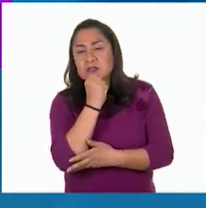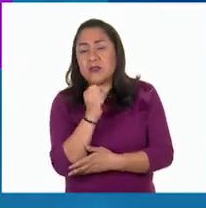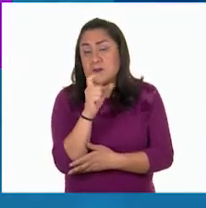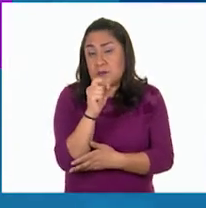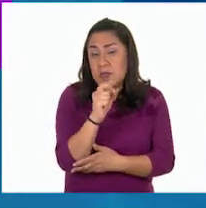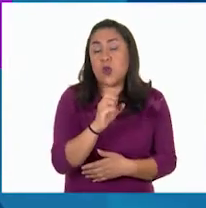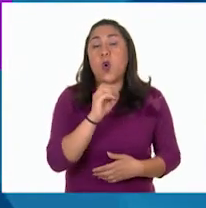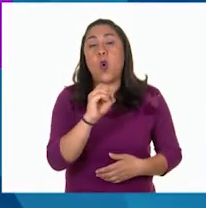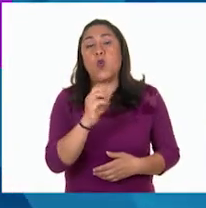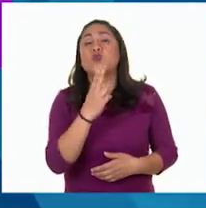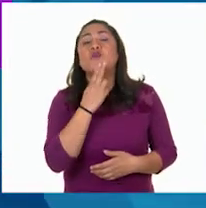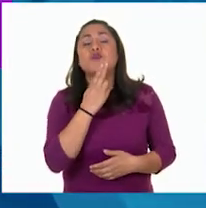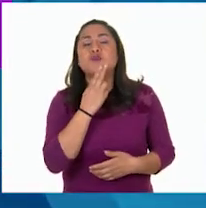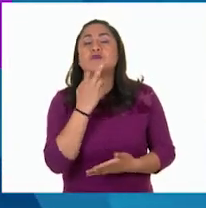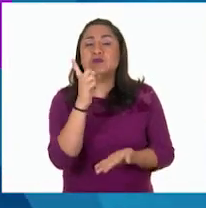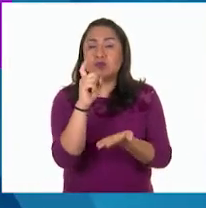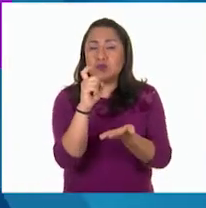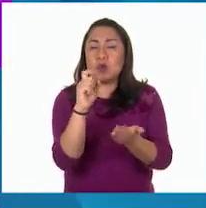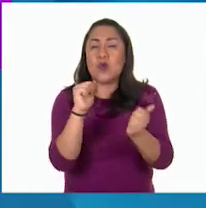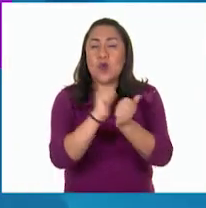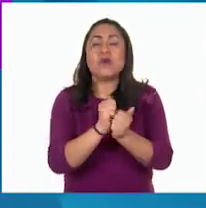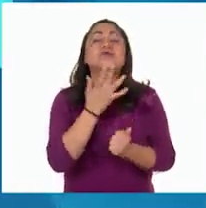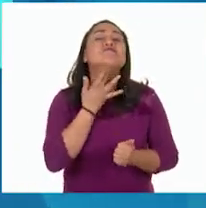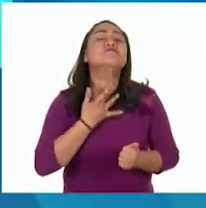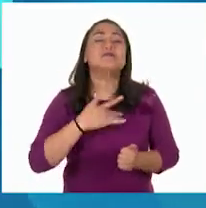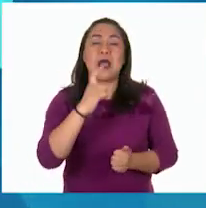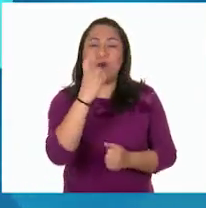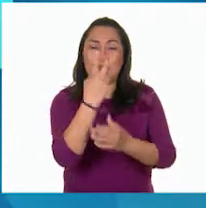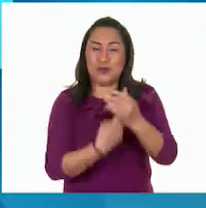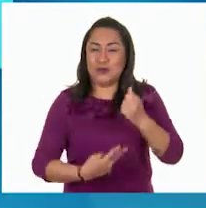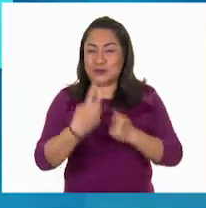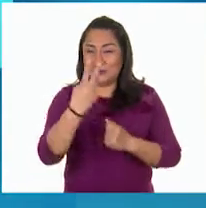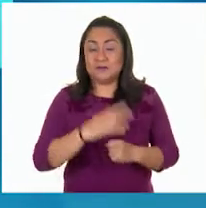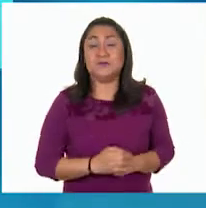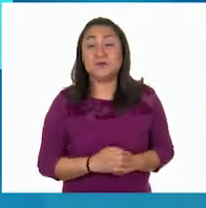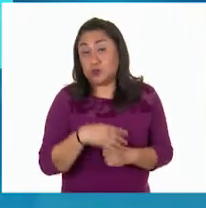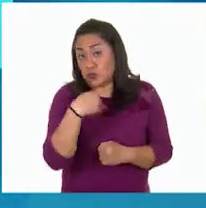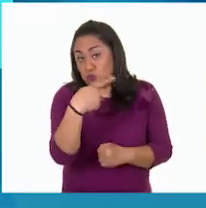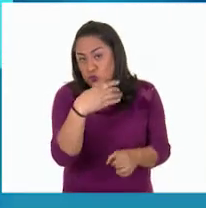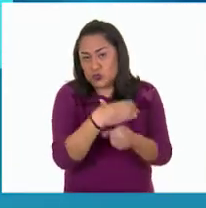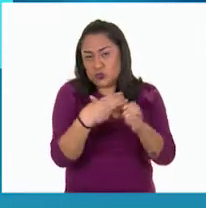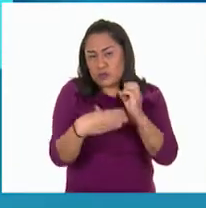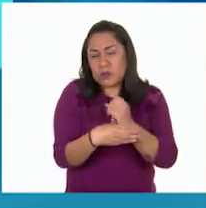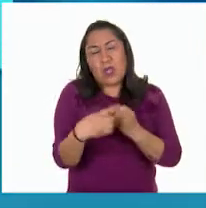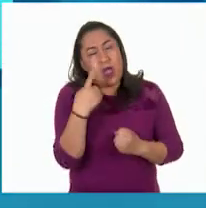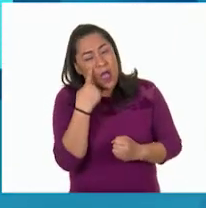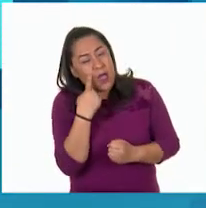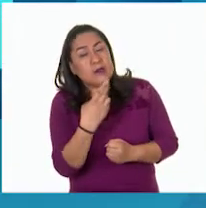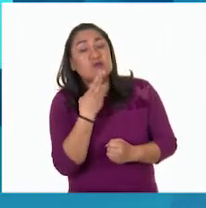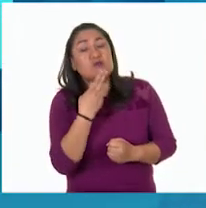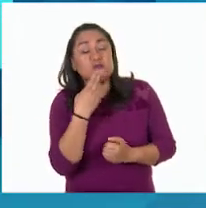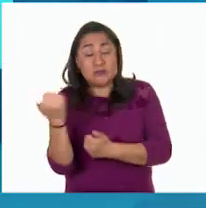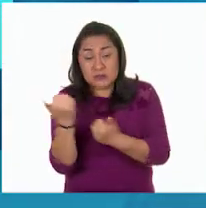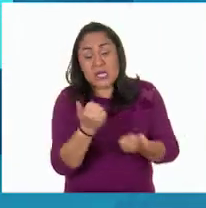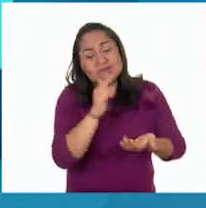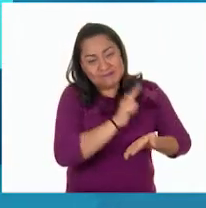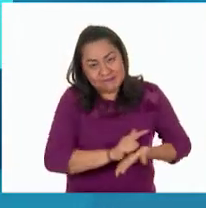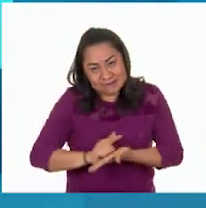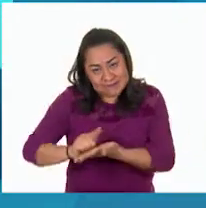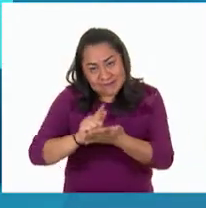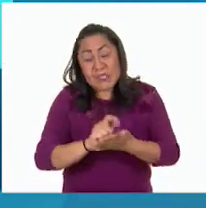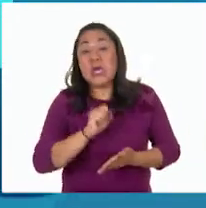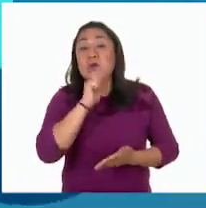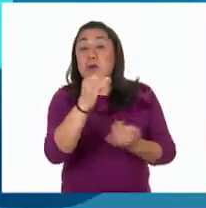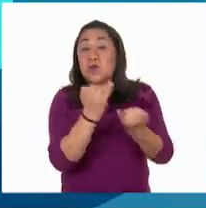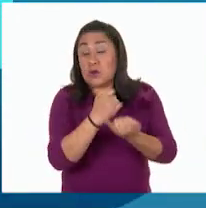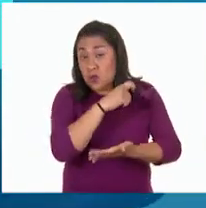aplica desinfectante a base de agua y alcohol. Desinfecta las superficies de los objetos que más utilizas. También